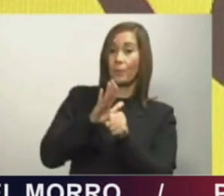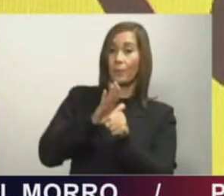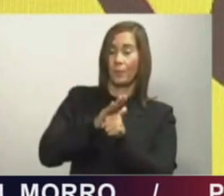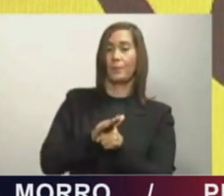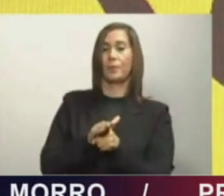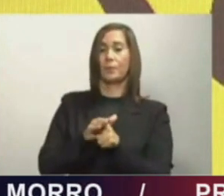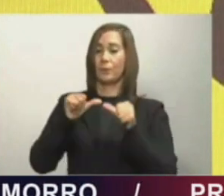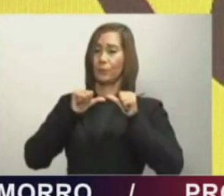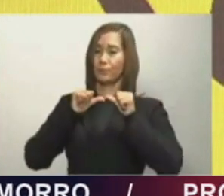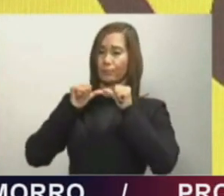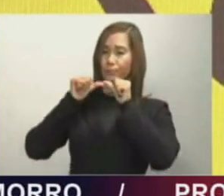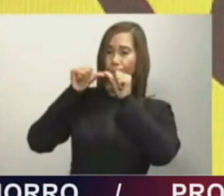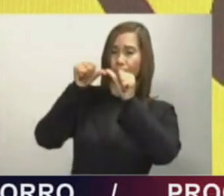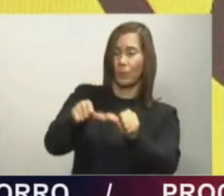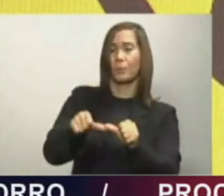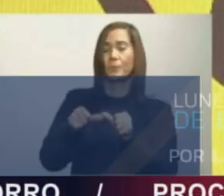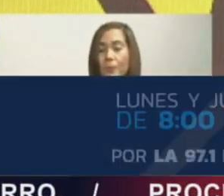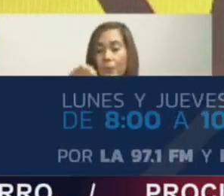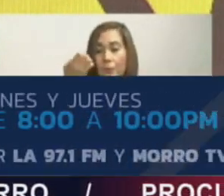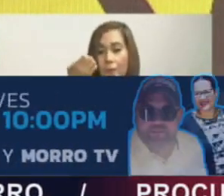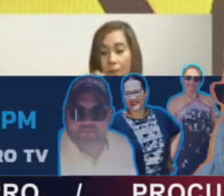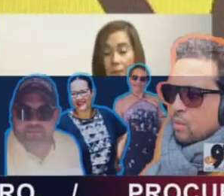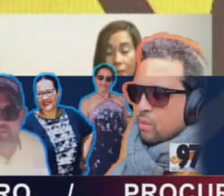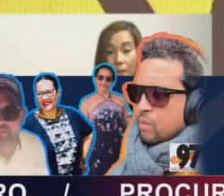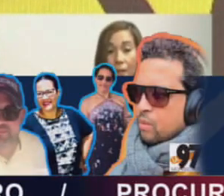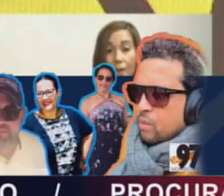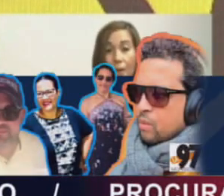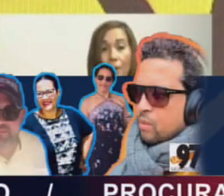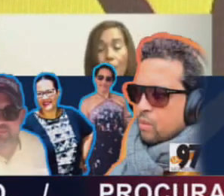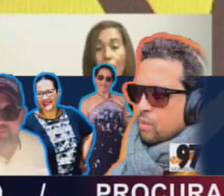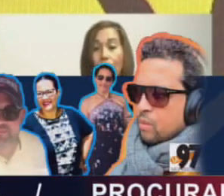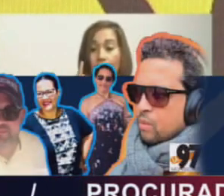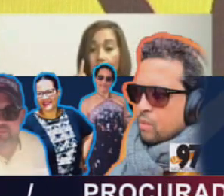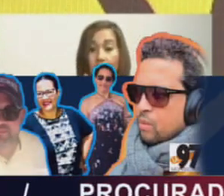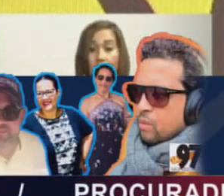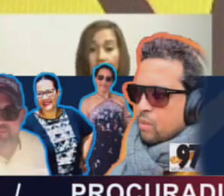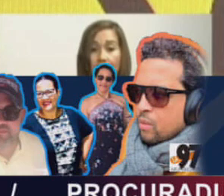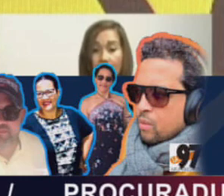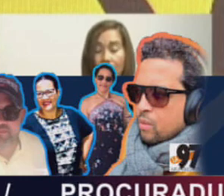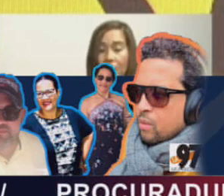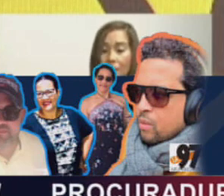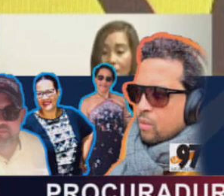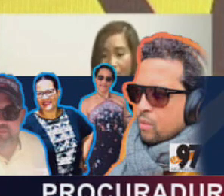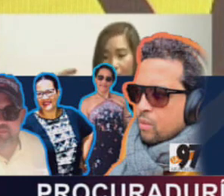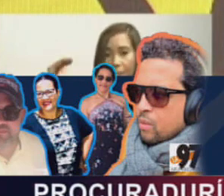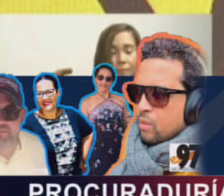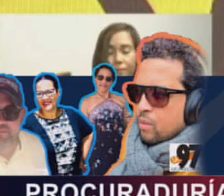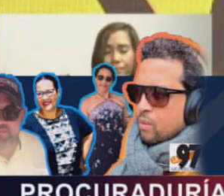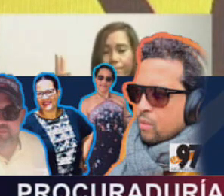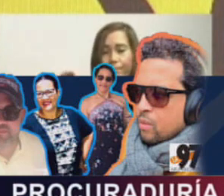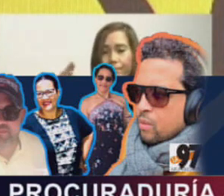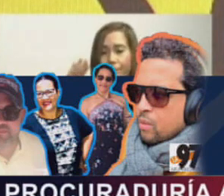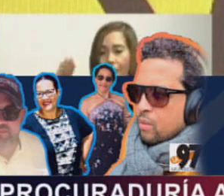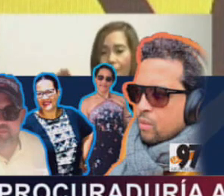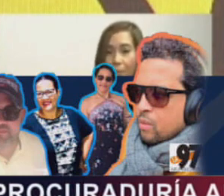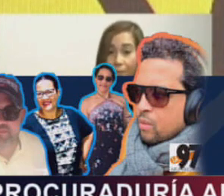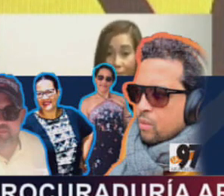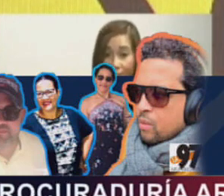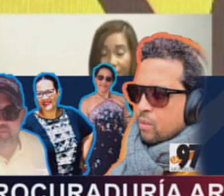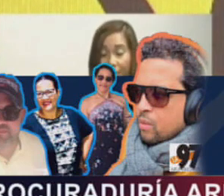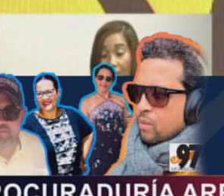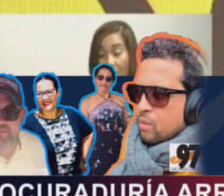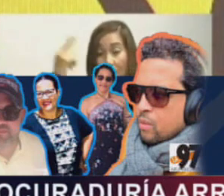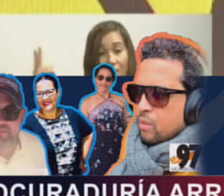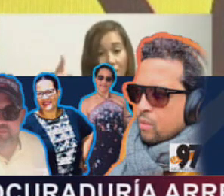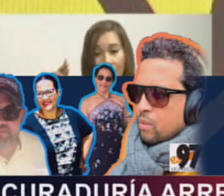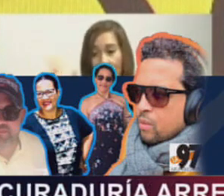con una dinámica económica, social e institucional generadora de desigualdad, de exclusión y de